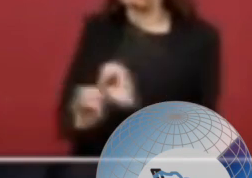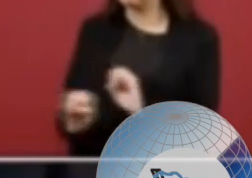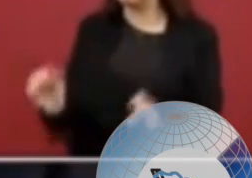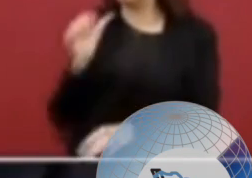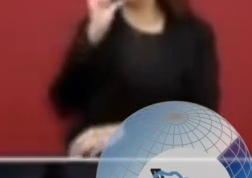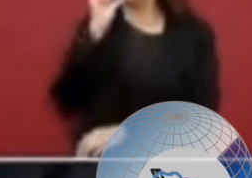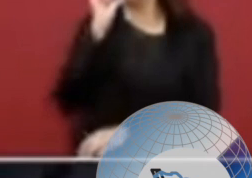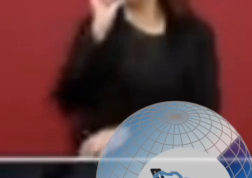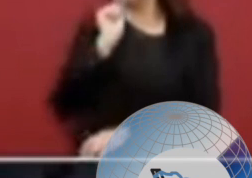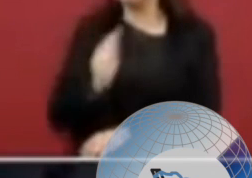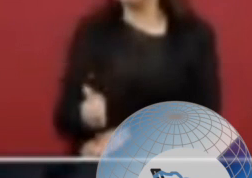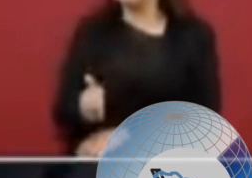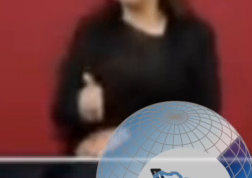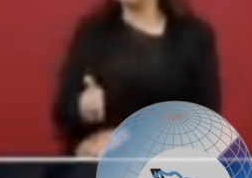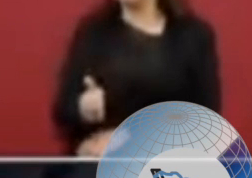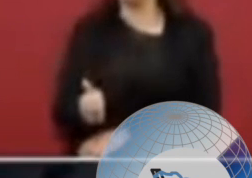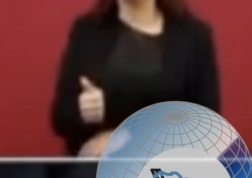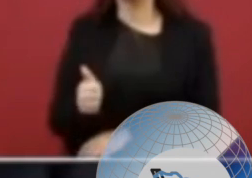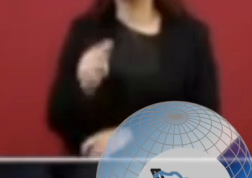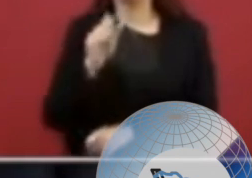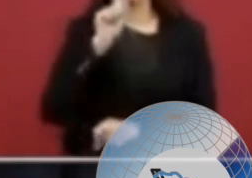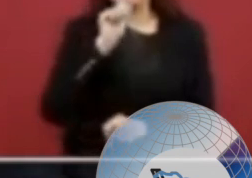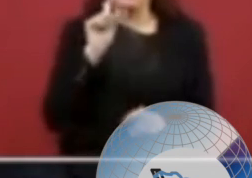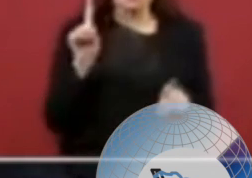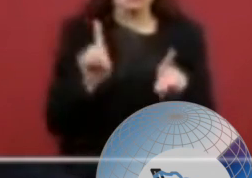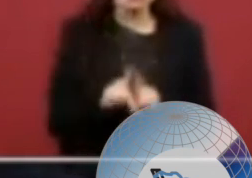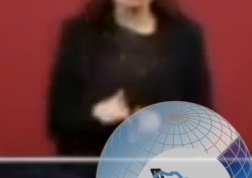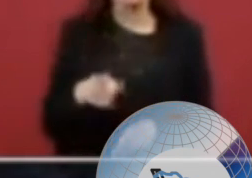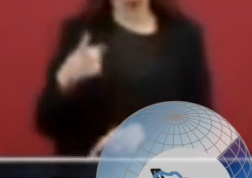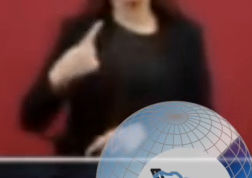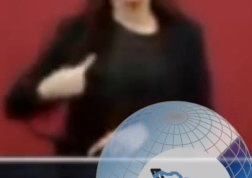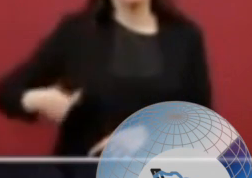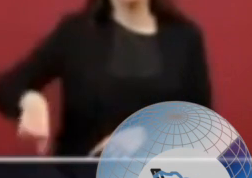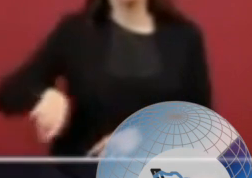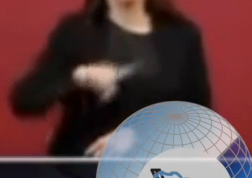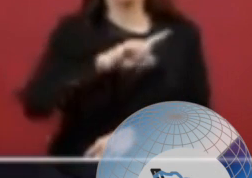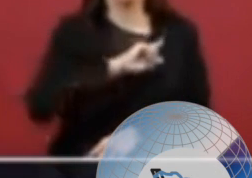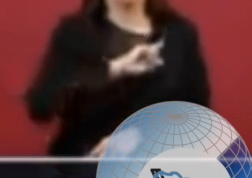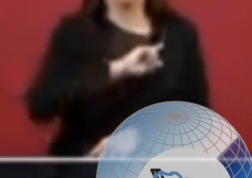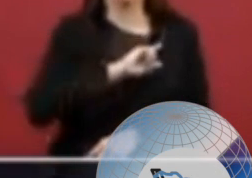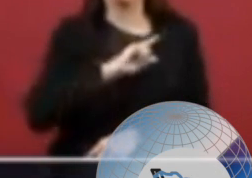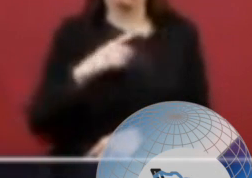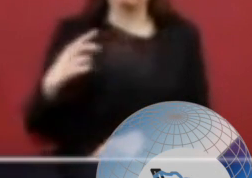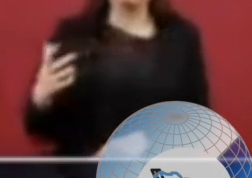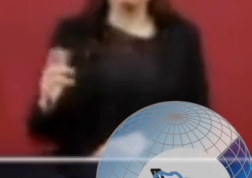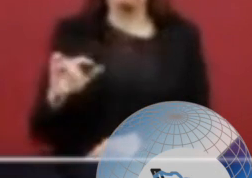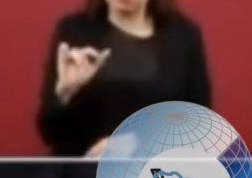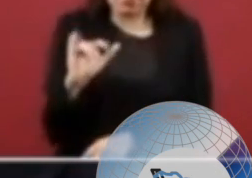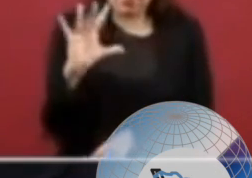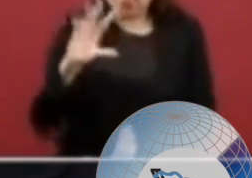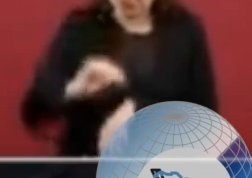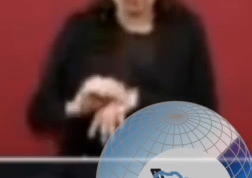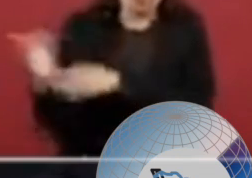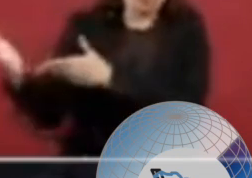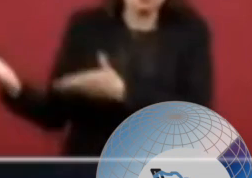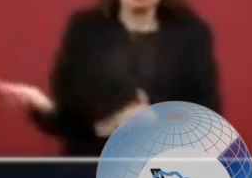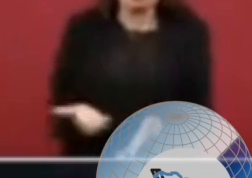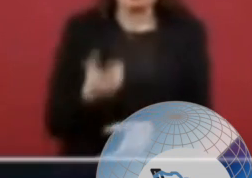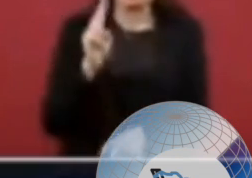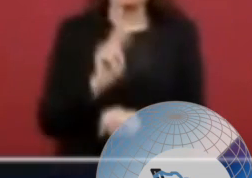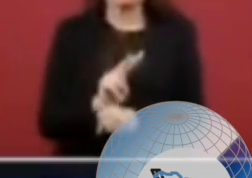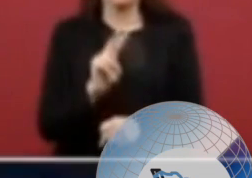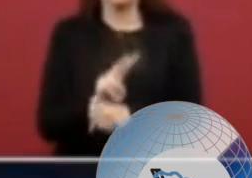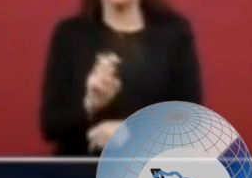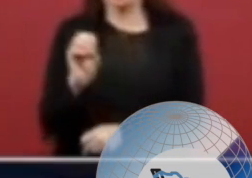estamos dispuestos a que haya una supervisión, como ya lo dije, de